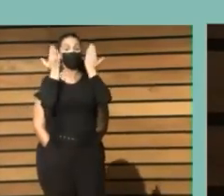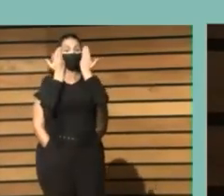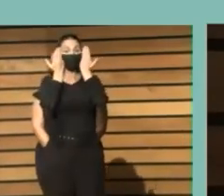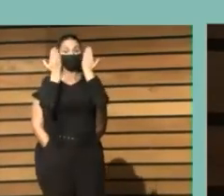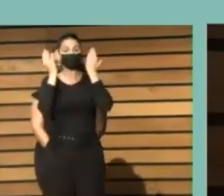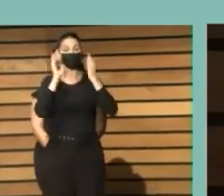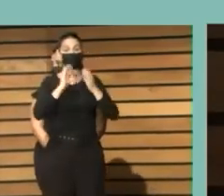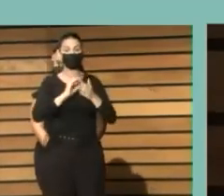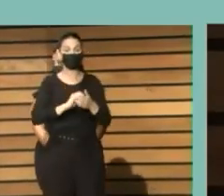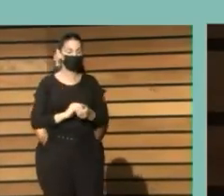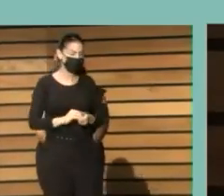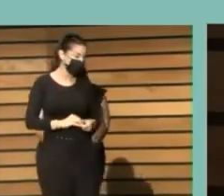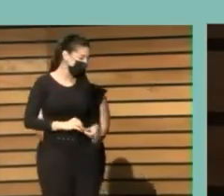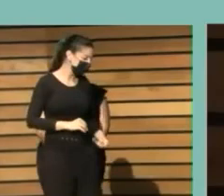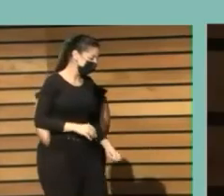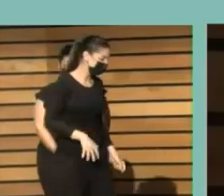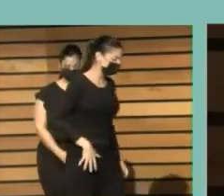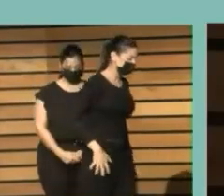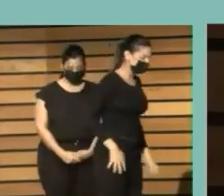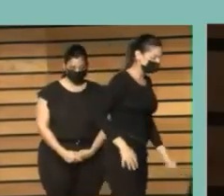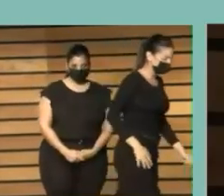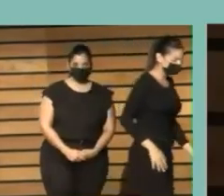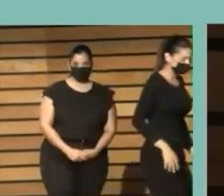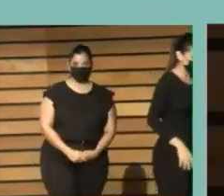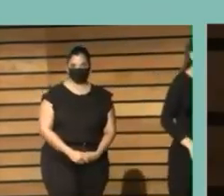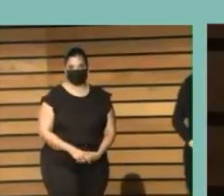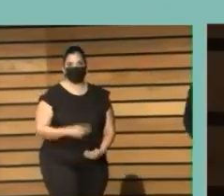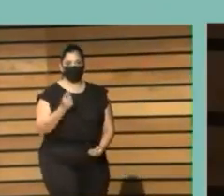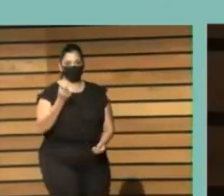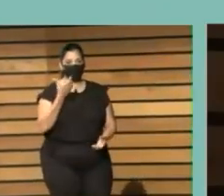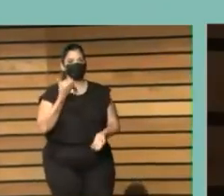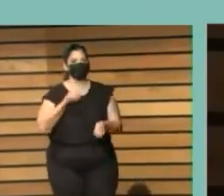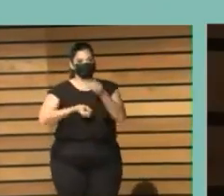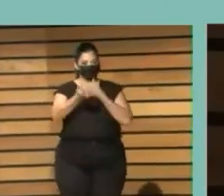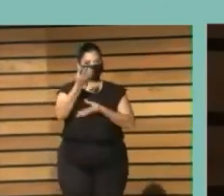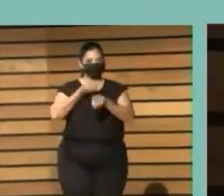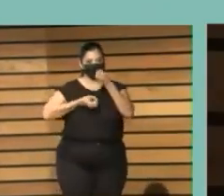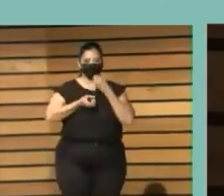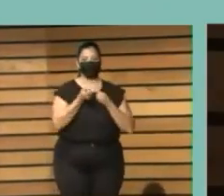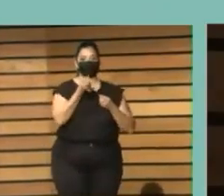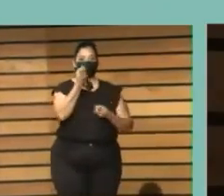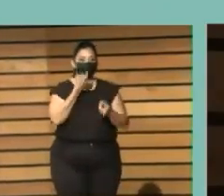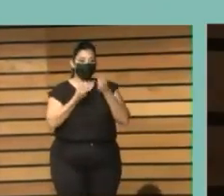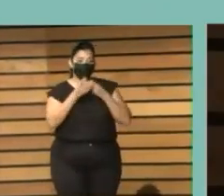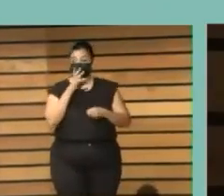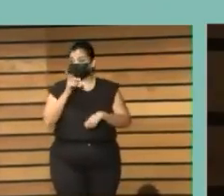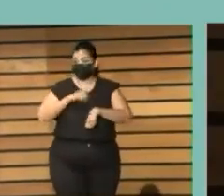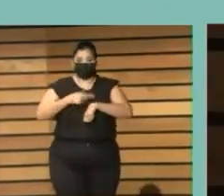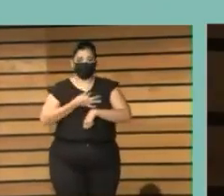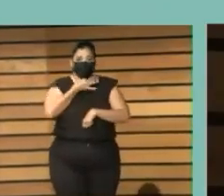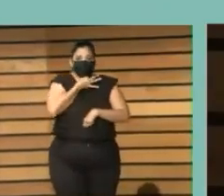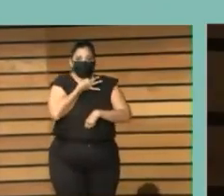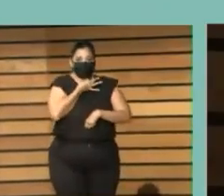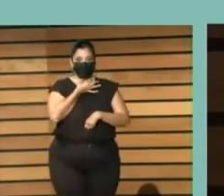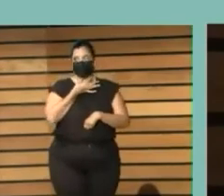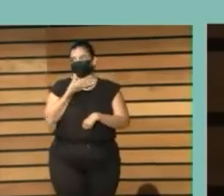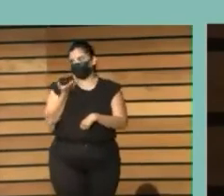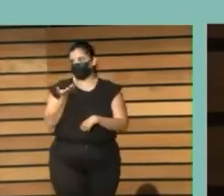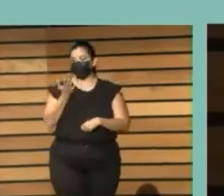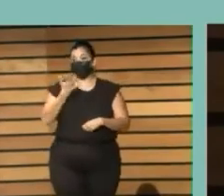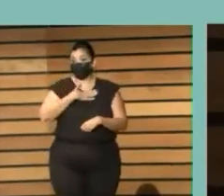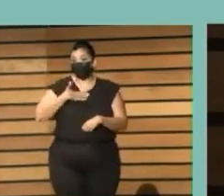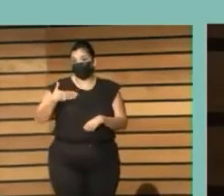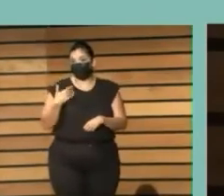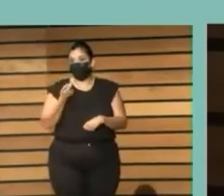interpelarais comentáramos no sé si si quisiérais que como también hoy con el tiempo vamos muy justitos si